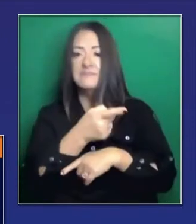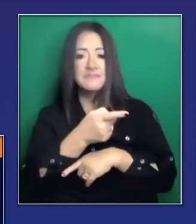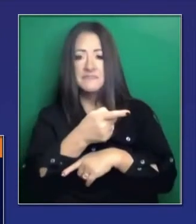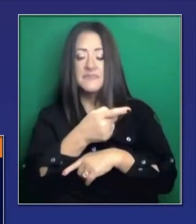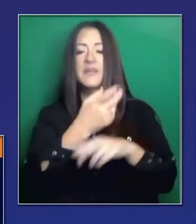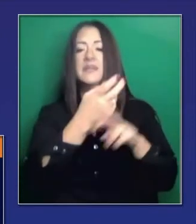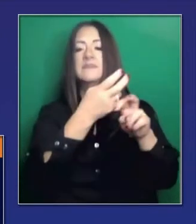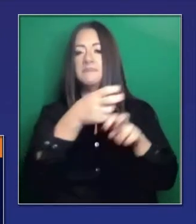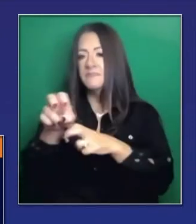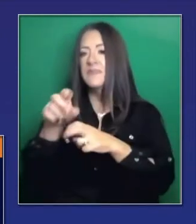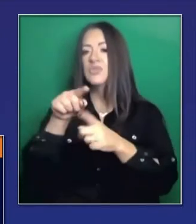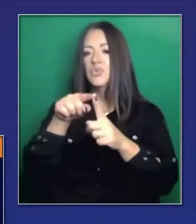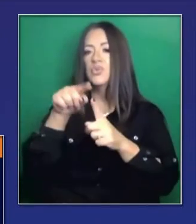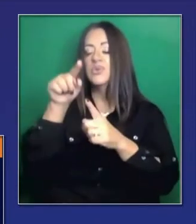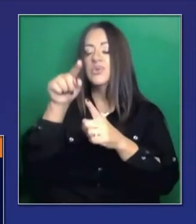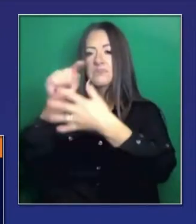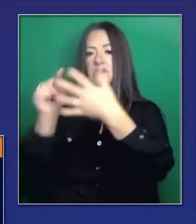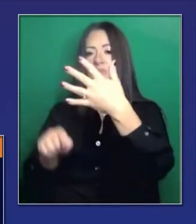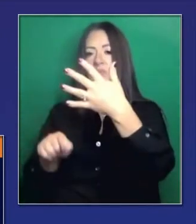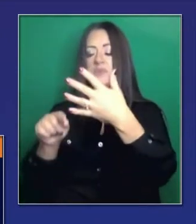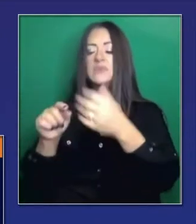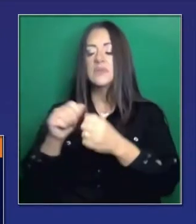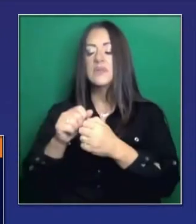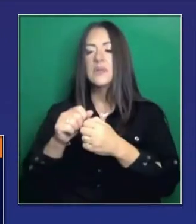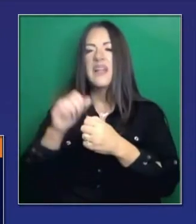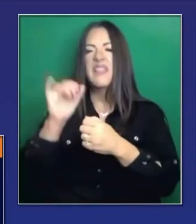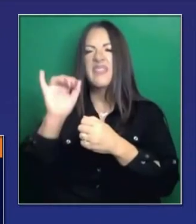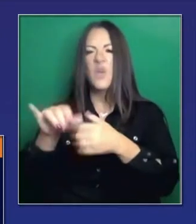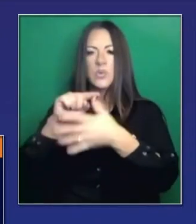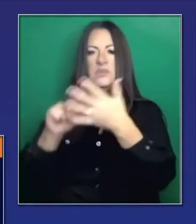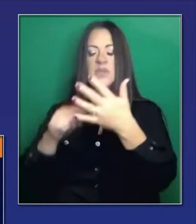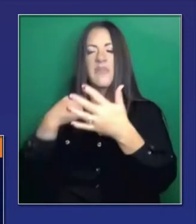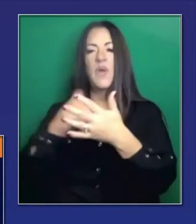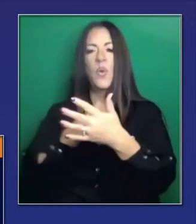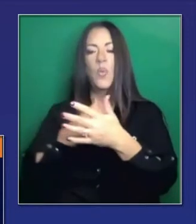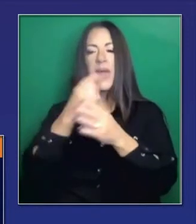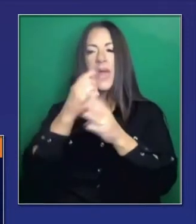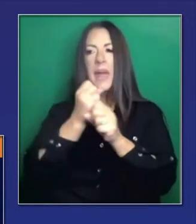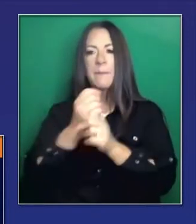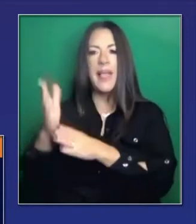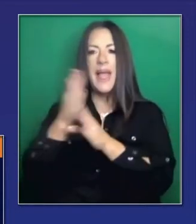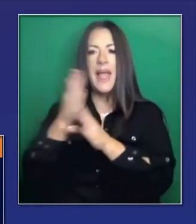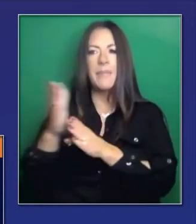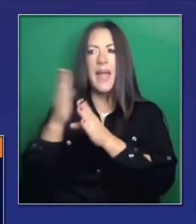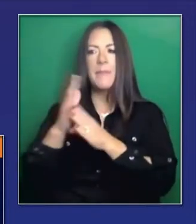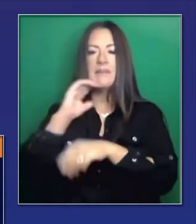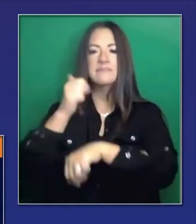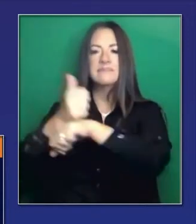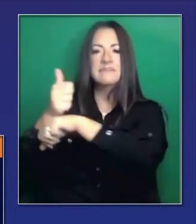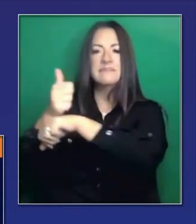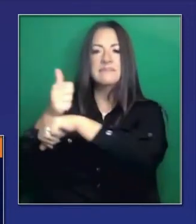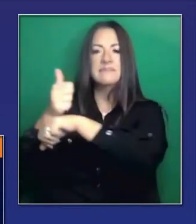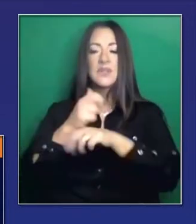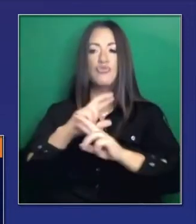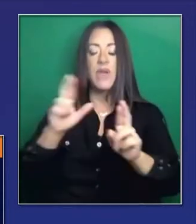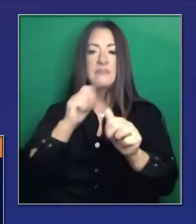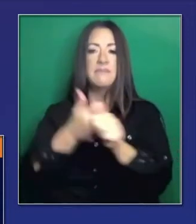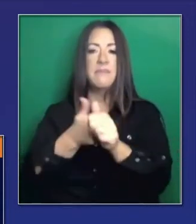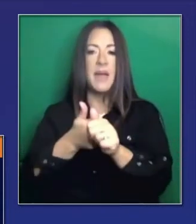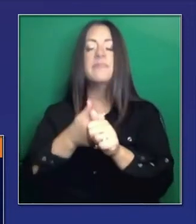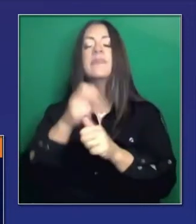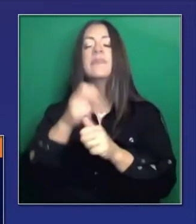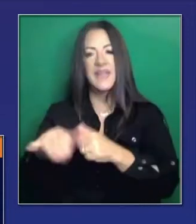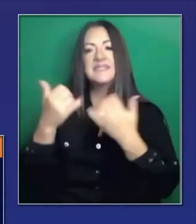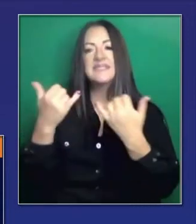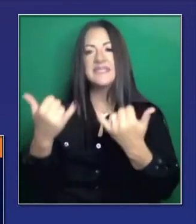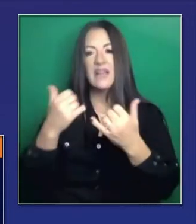Según le llamamos. Otros que están comenzando a ser preparados para ser operativos. Y el tiempo para